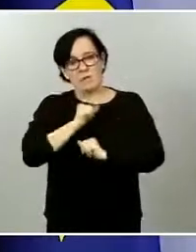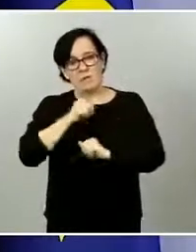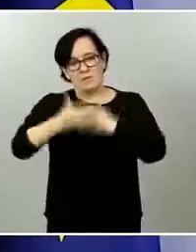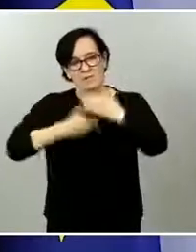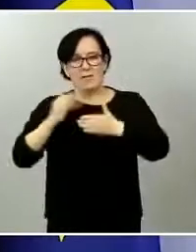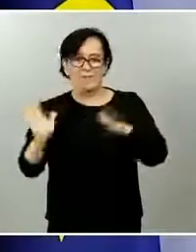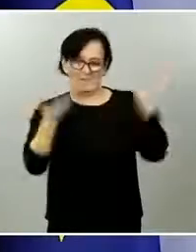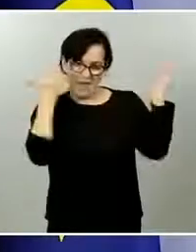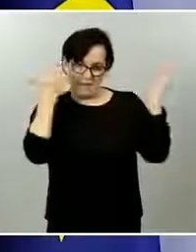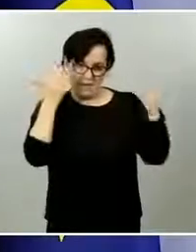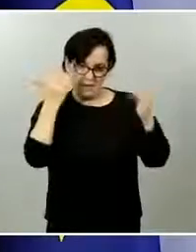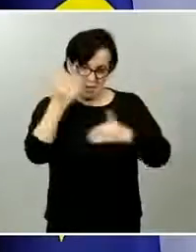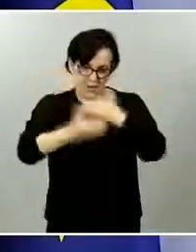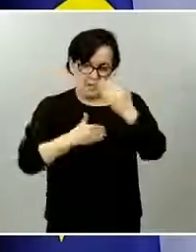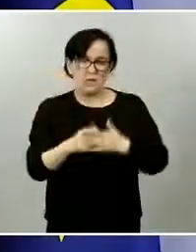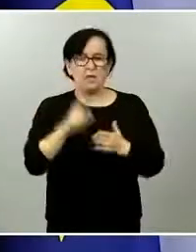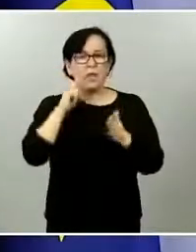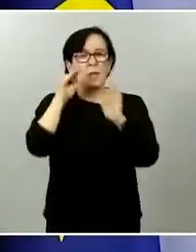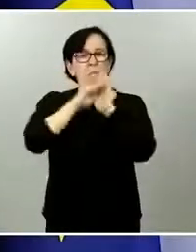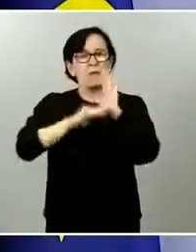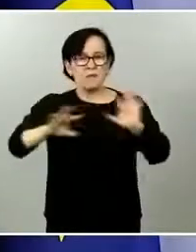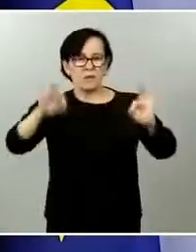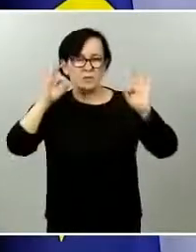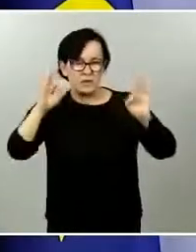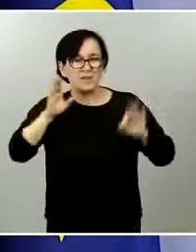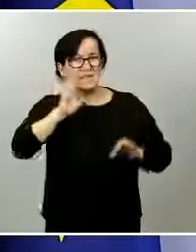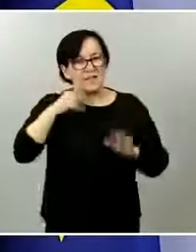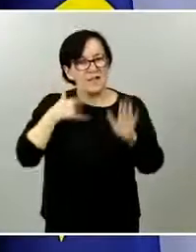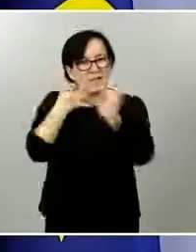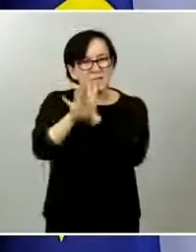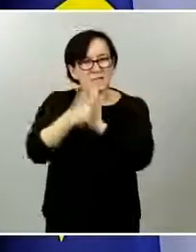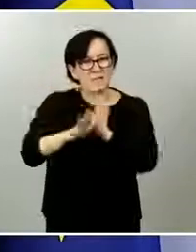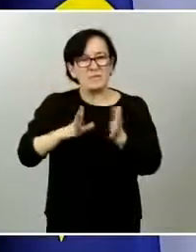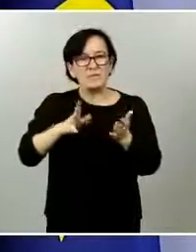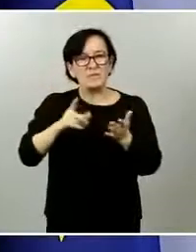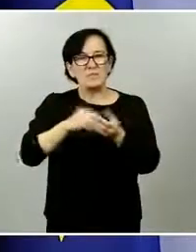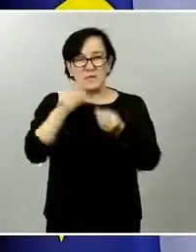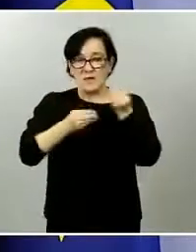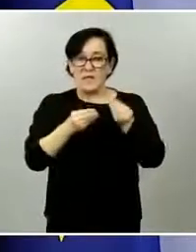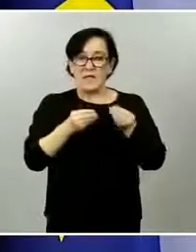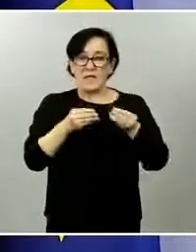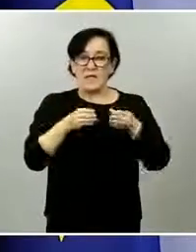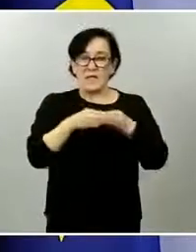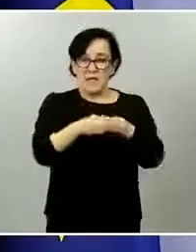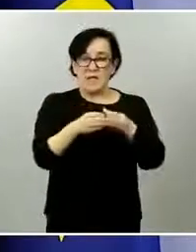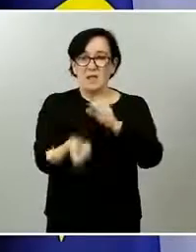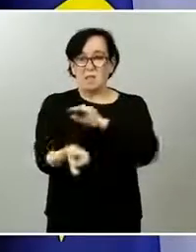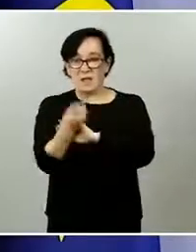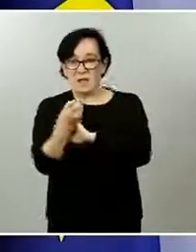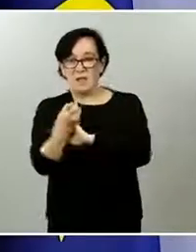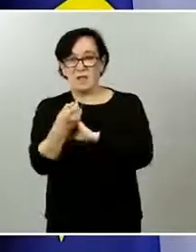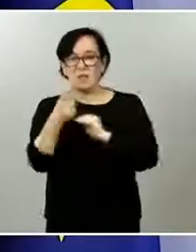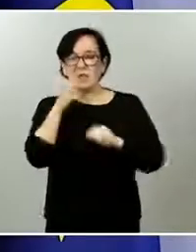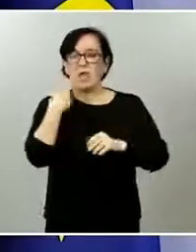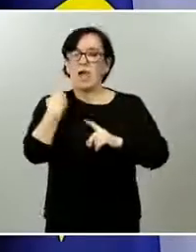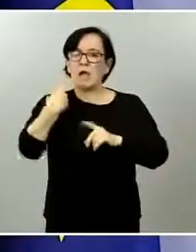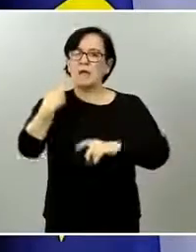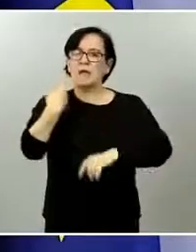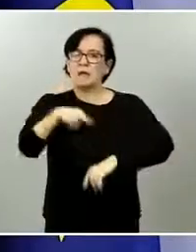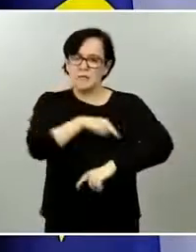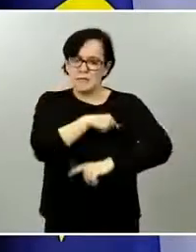vigilancia de todos los casos pues por criterio de prudencia optaríamos por esperar unos días a progresar de fase